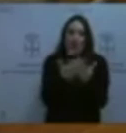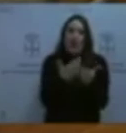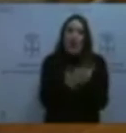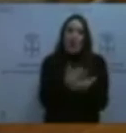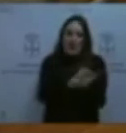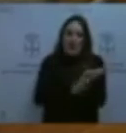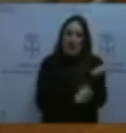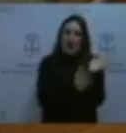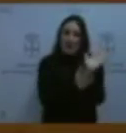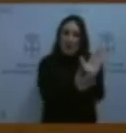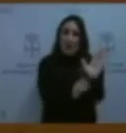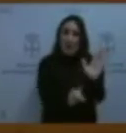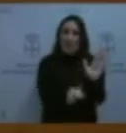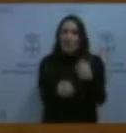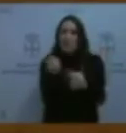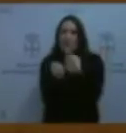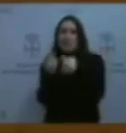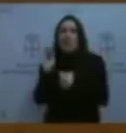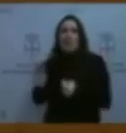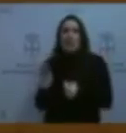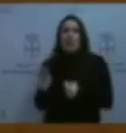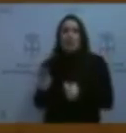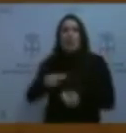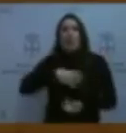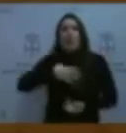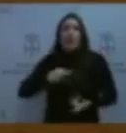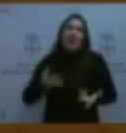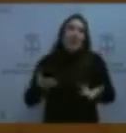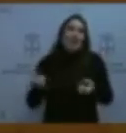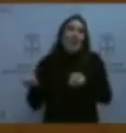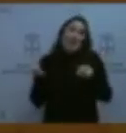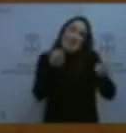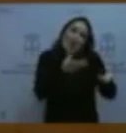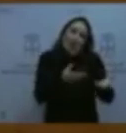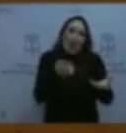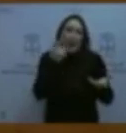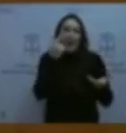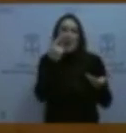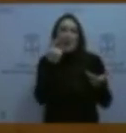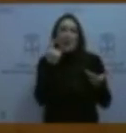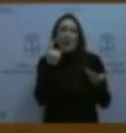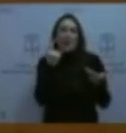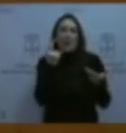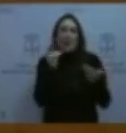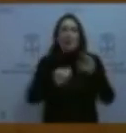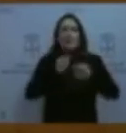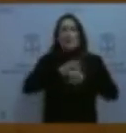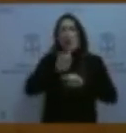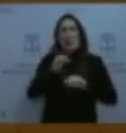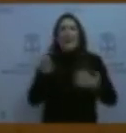estoy diciendo, diciendo que si podría ponerles o, bueno, informarles de las irregularidades de las que está hablando.